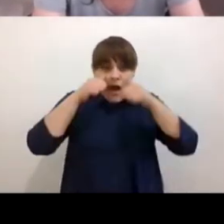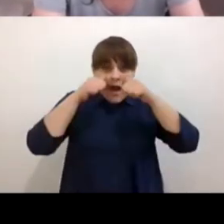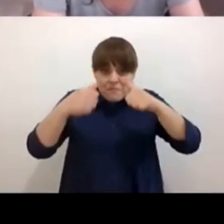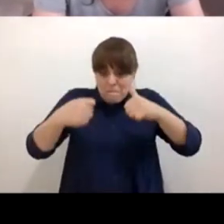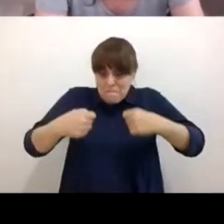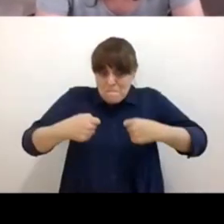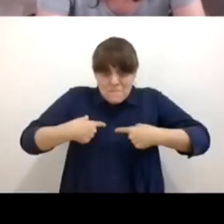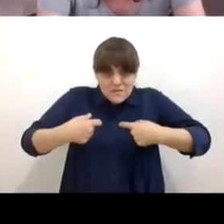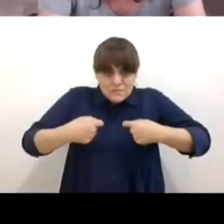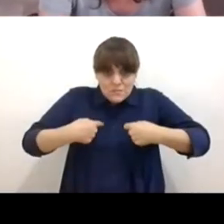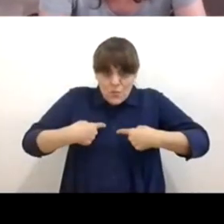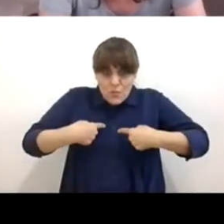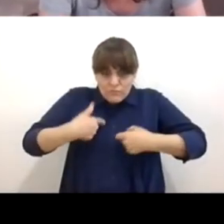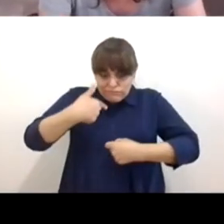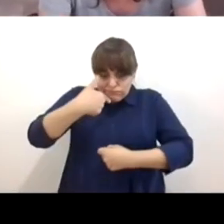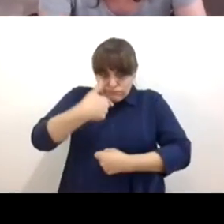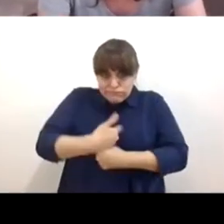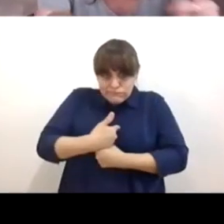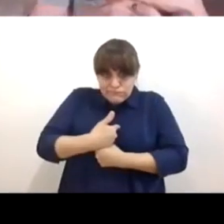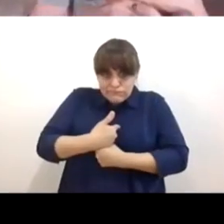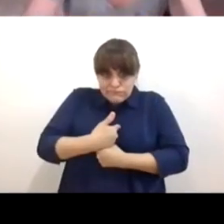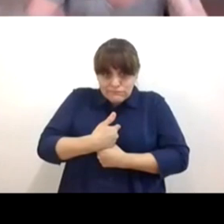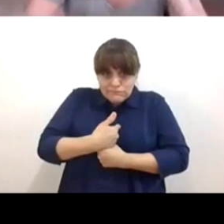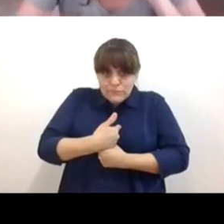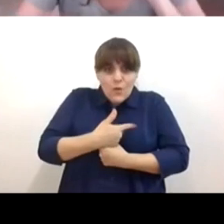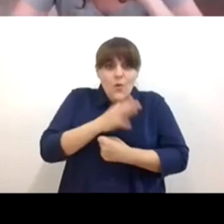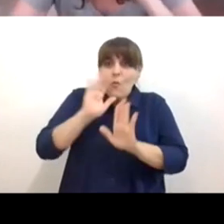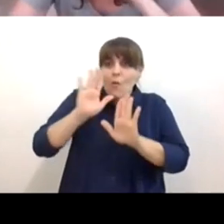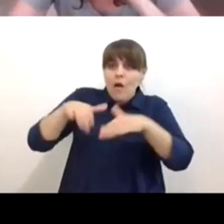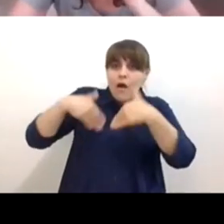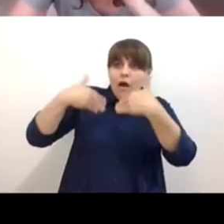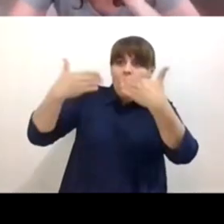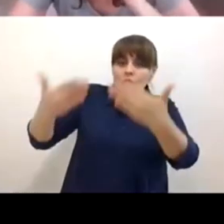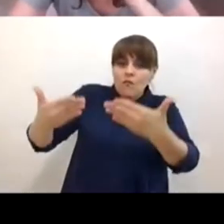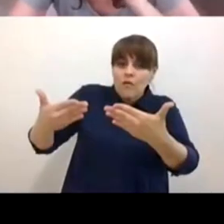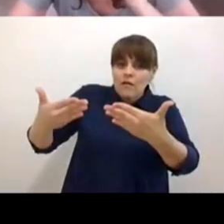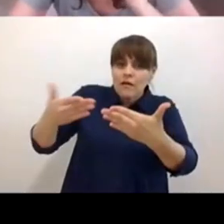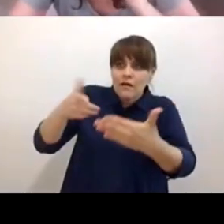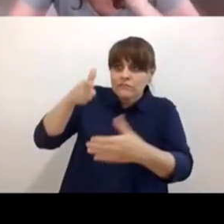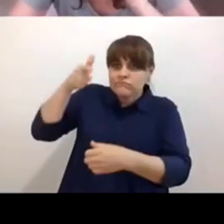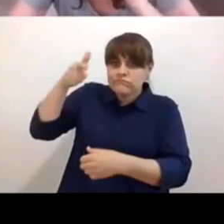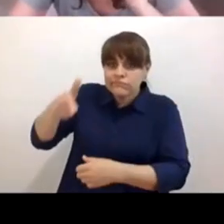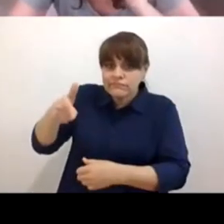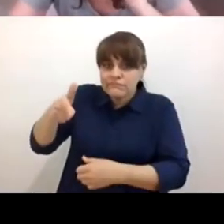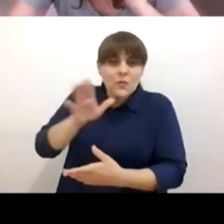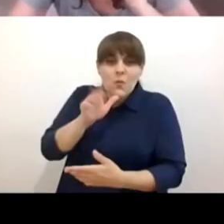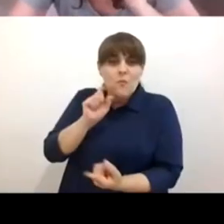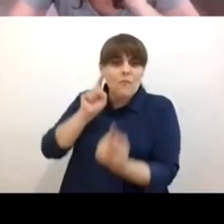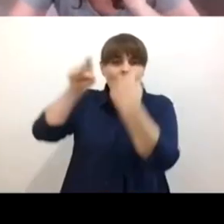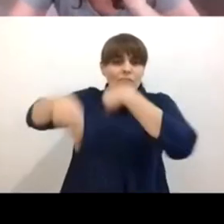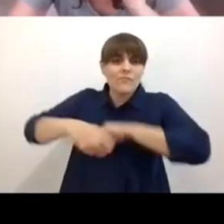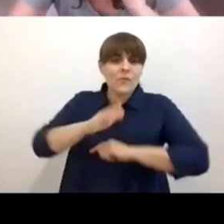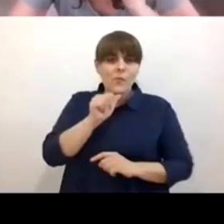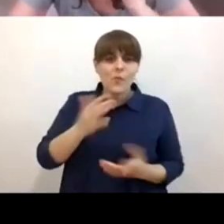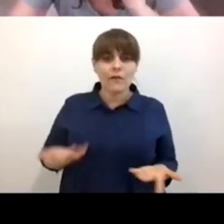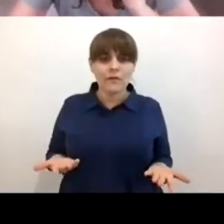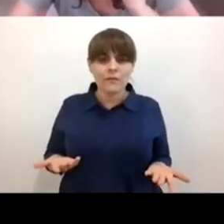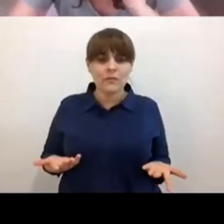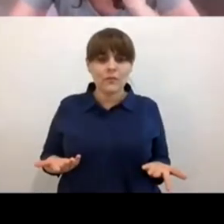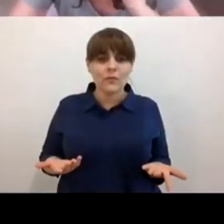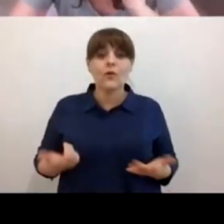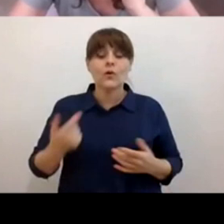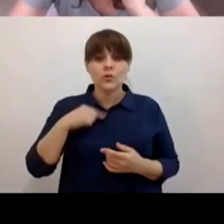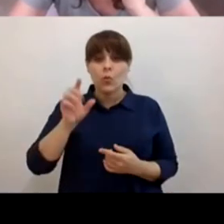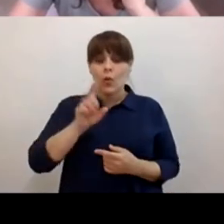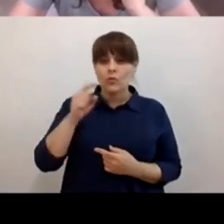difícilmente puedes metabolizar lo que te viene del otro lado del auricular ¿no? claro y al mismo tiempo escuchando al